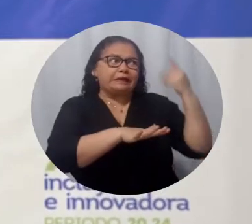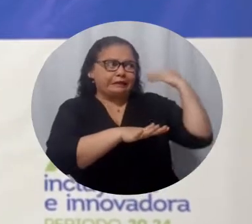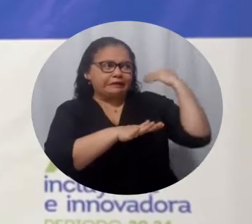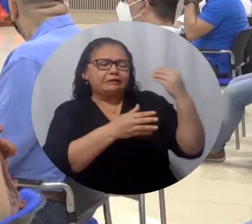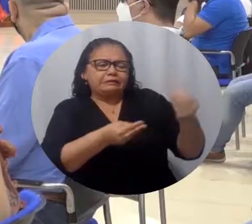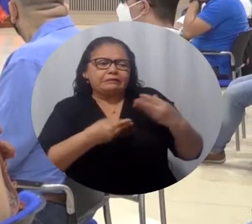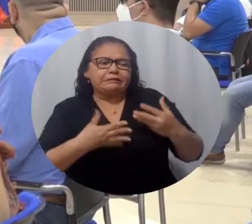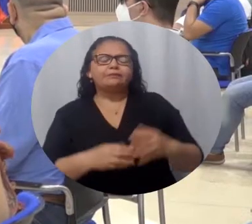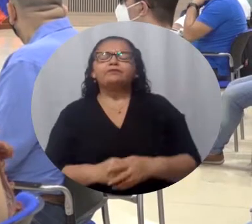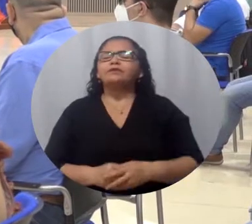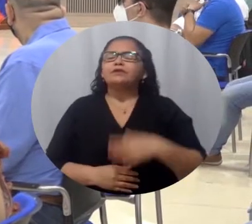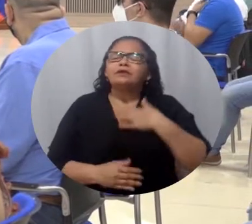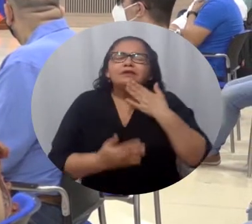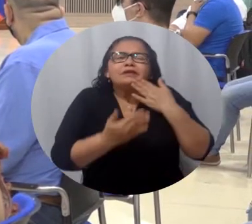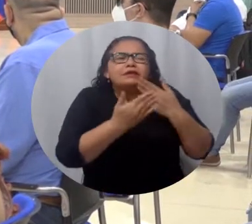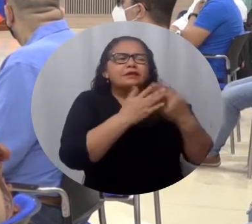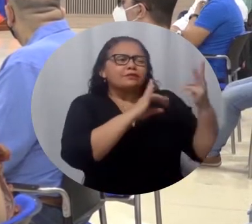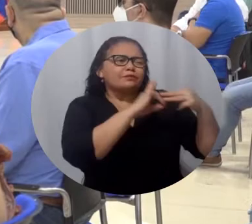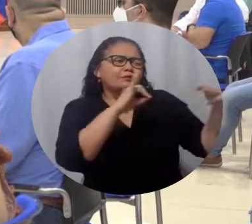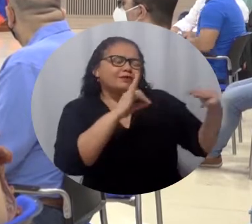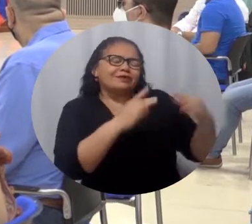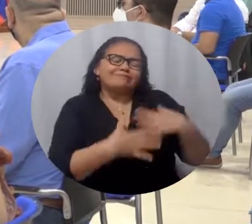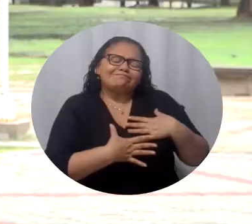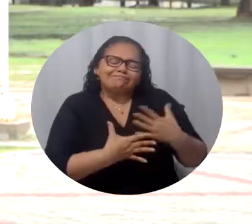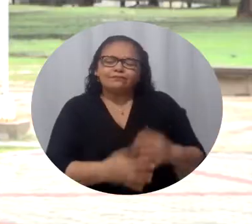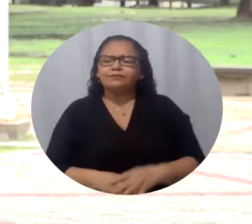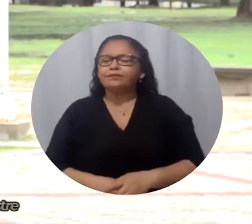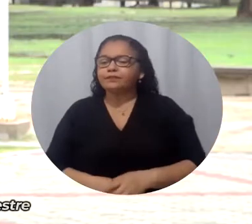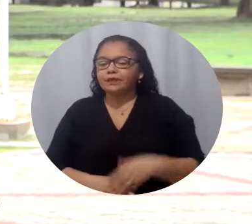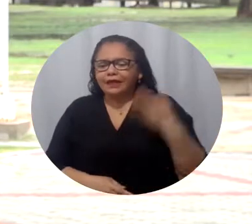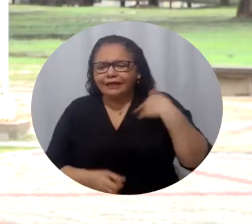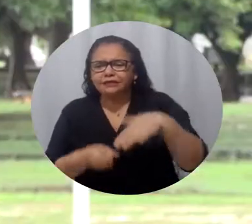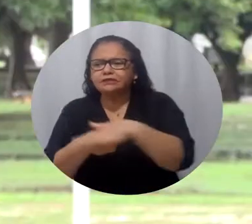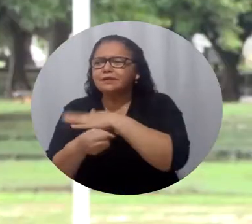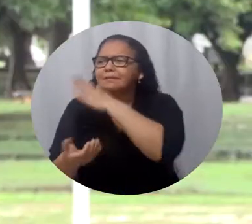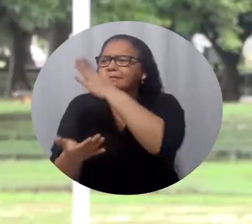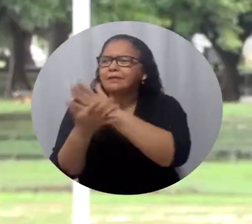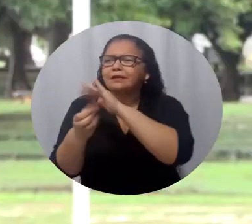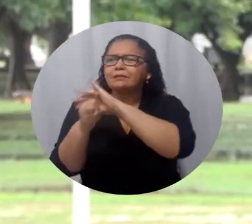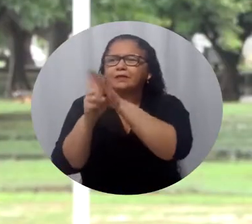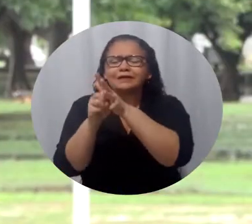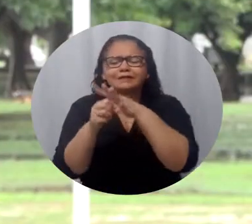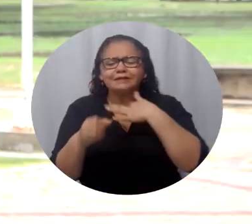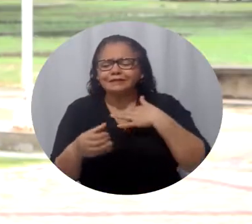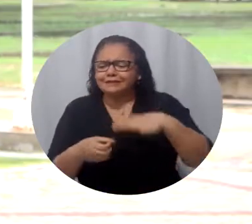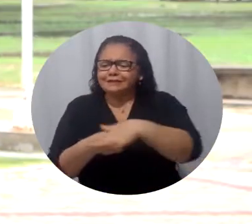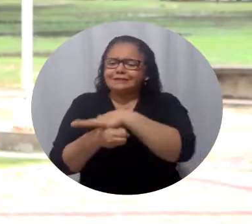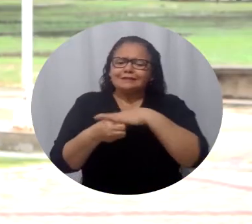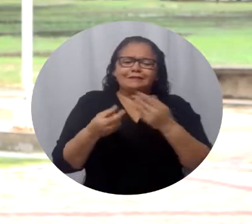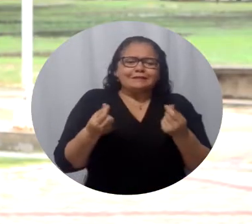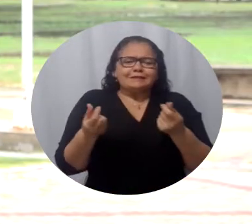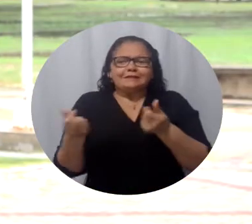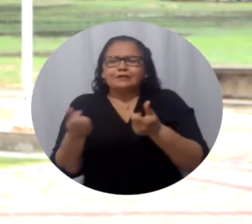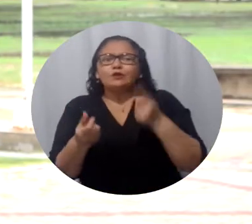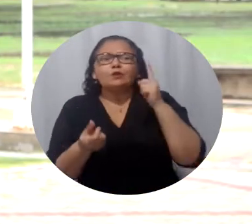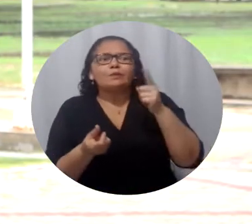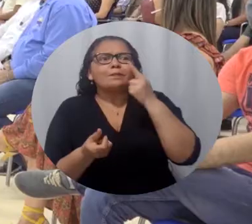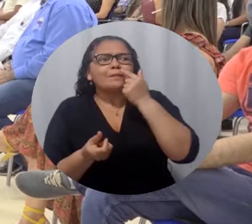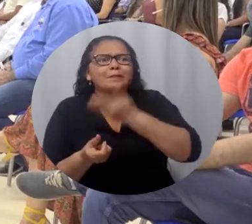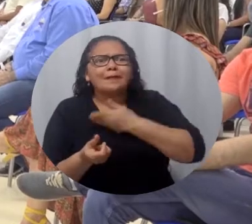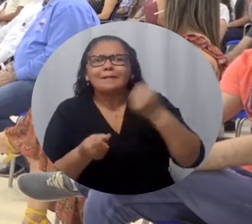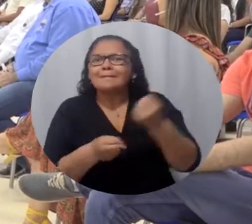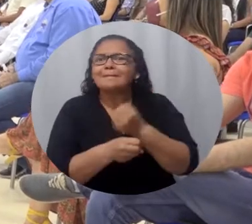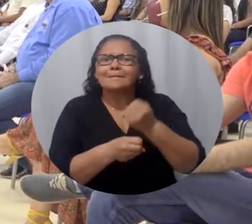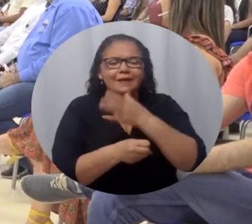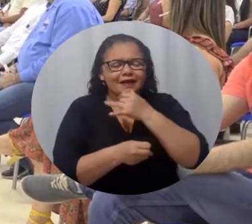cuenta con la universidad es algo muy bonito. En el momento de pandemia no tenía muchos recursos porque mis padres quedaron sin trabajo.